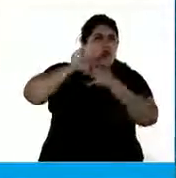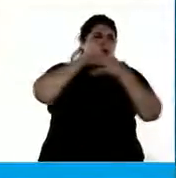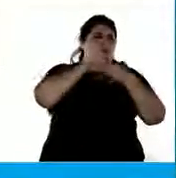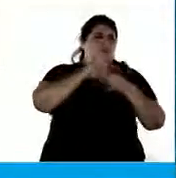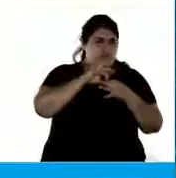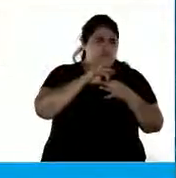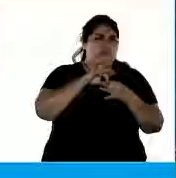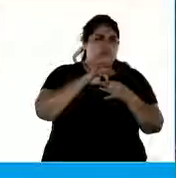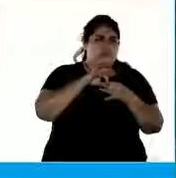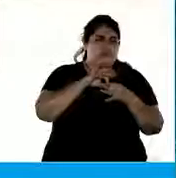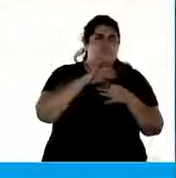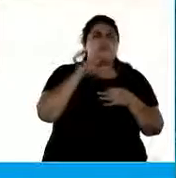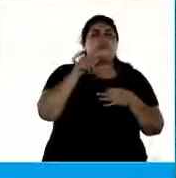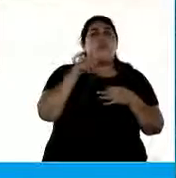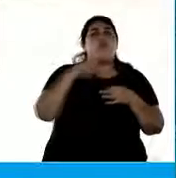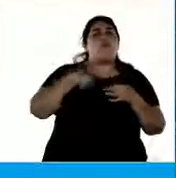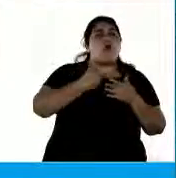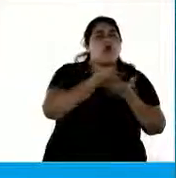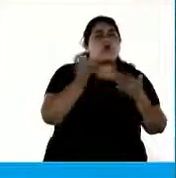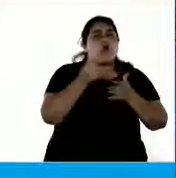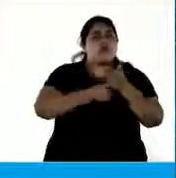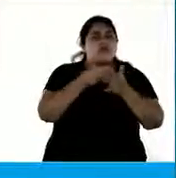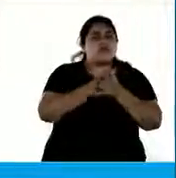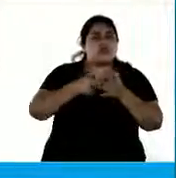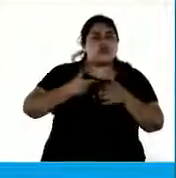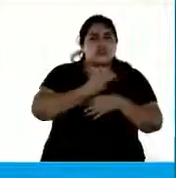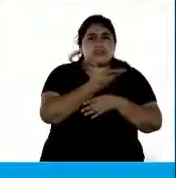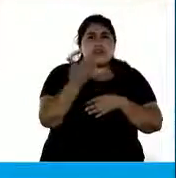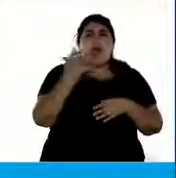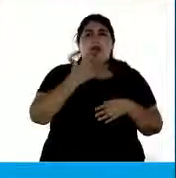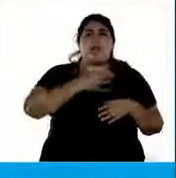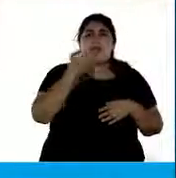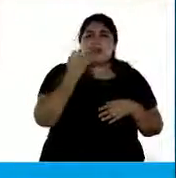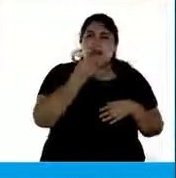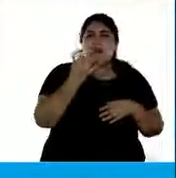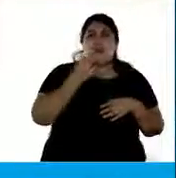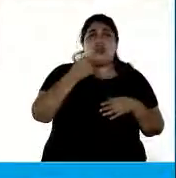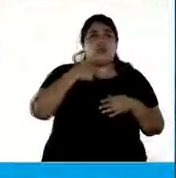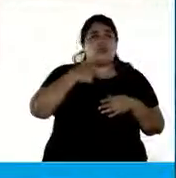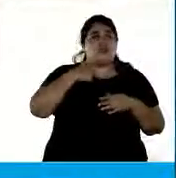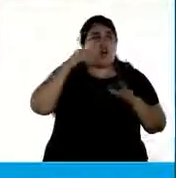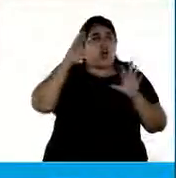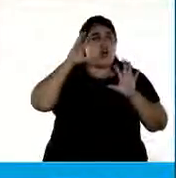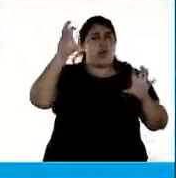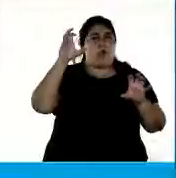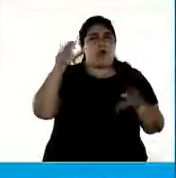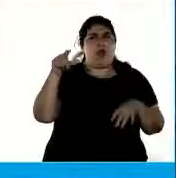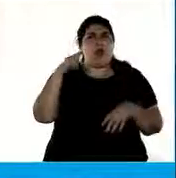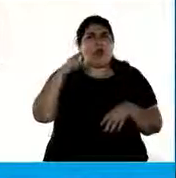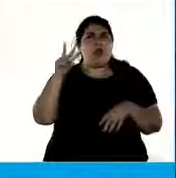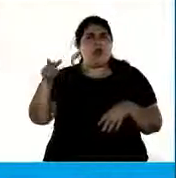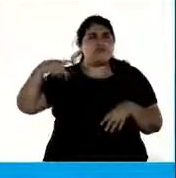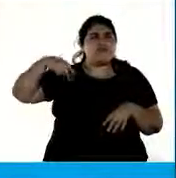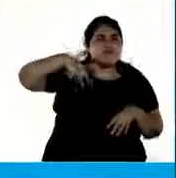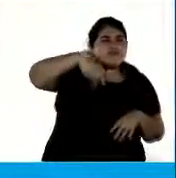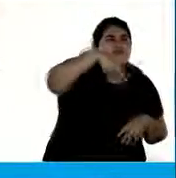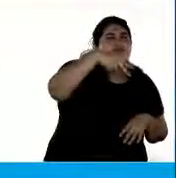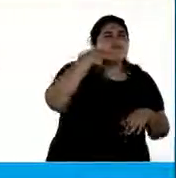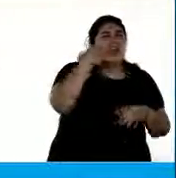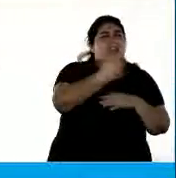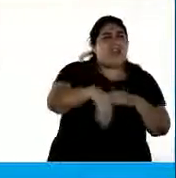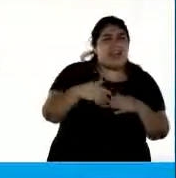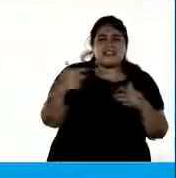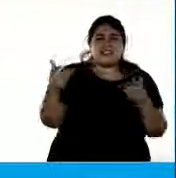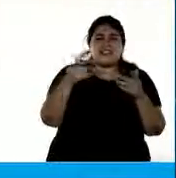social, real, verdadero Lo recuerdo en las calles, junto a los jóvenes